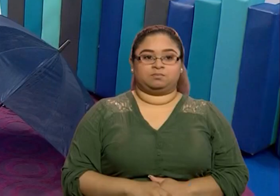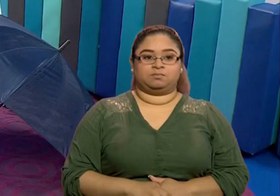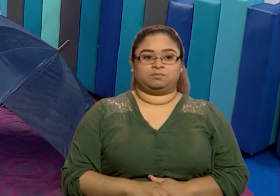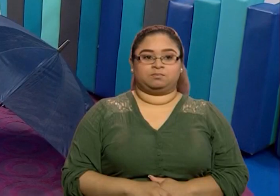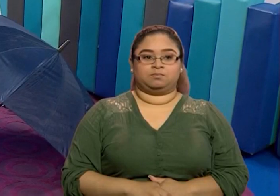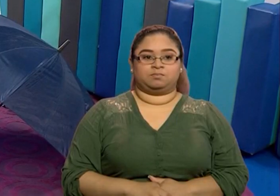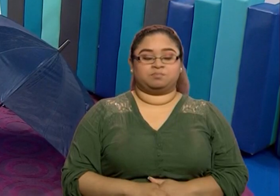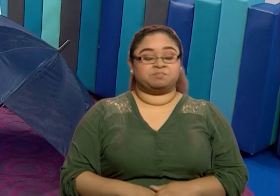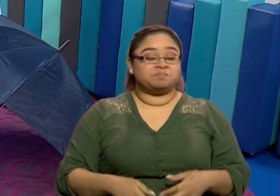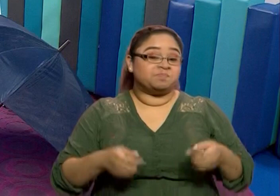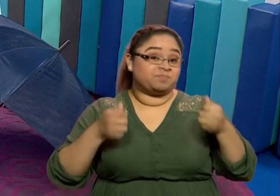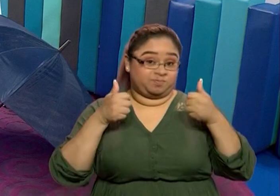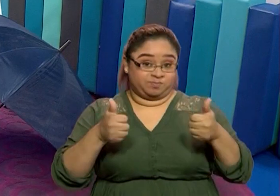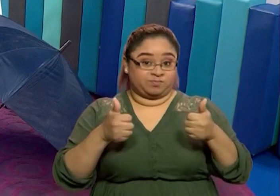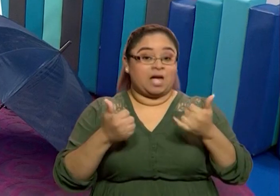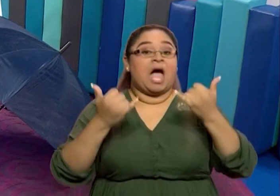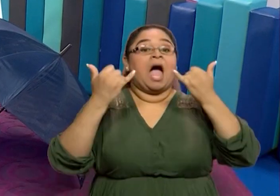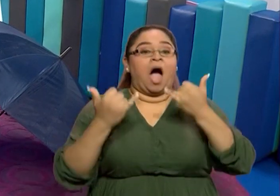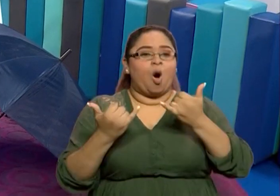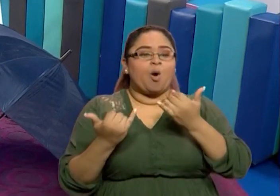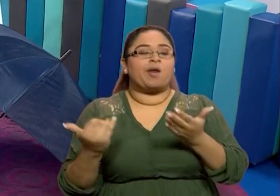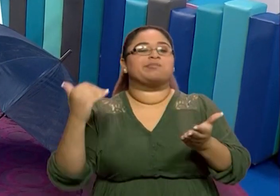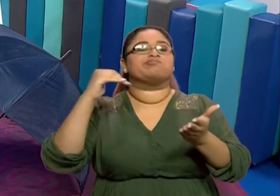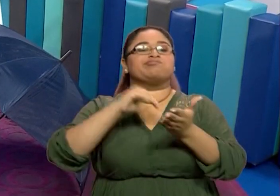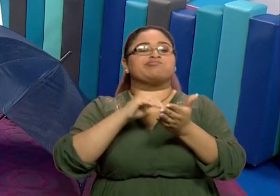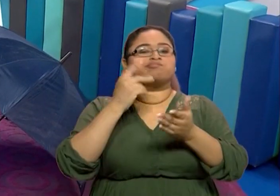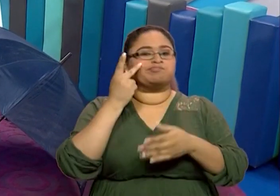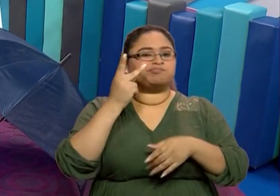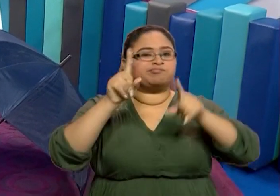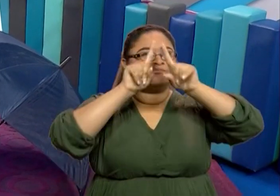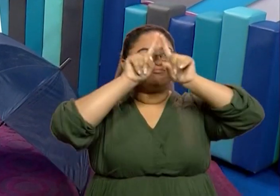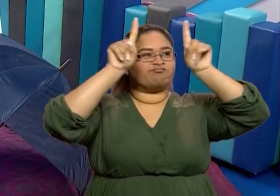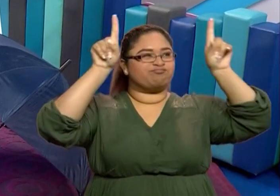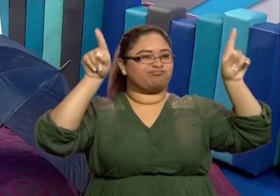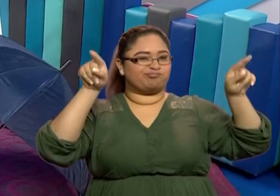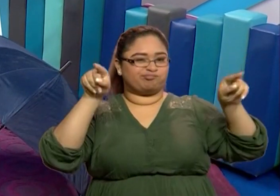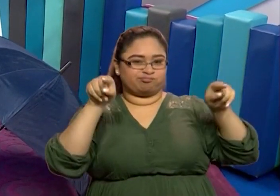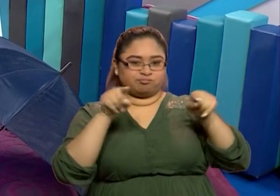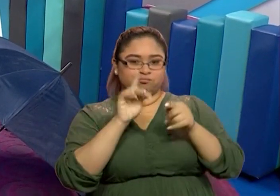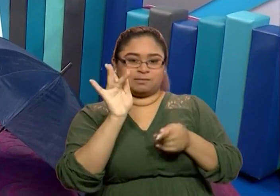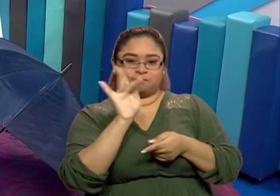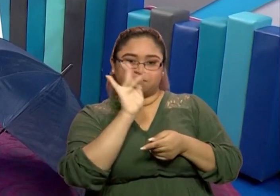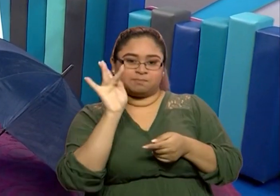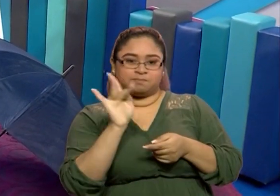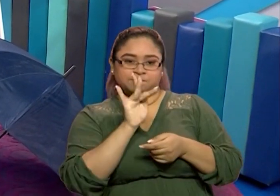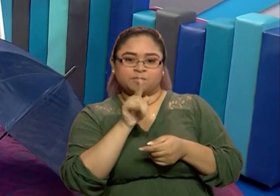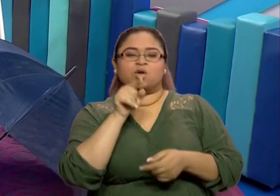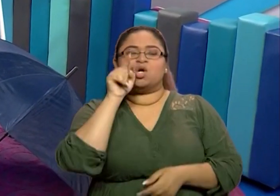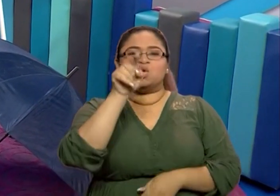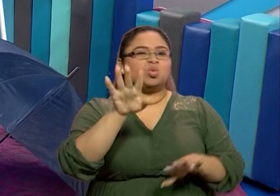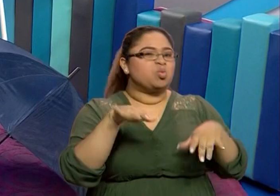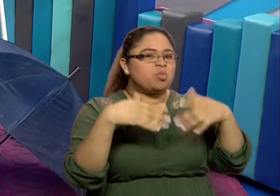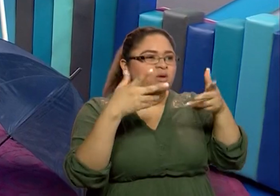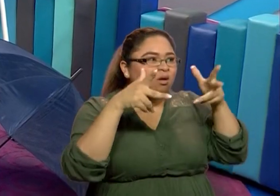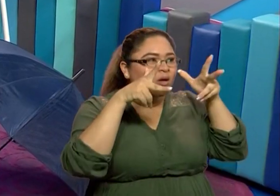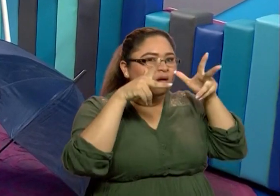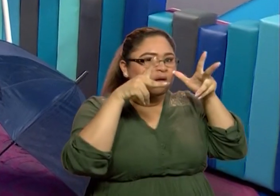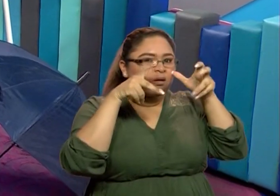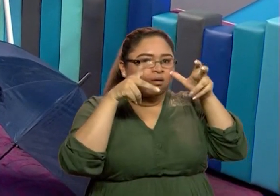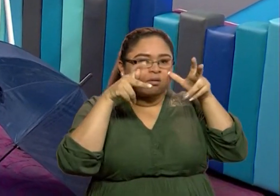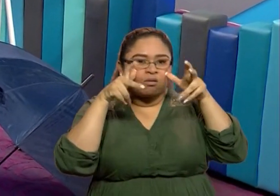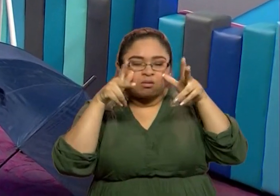Muy bien, ahora regresamos a nuestro tablero y quiero que me contestes, ¿qué observas ahora en las